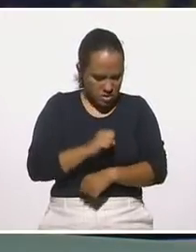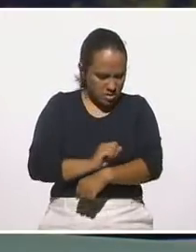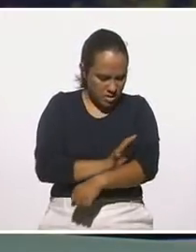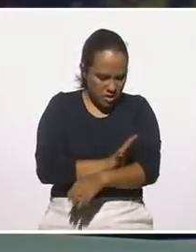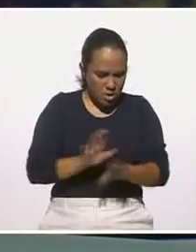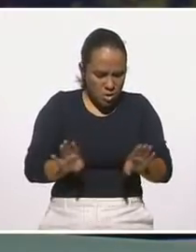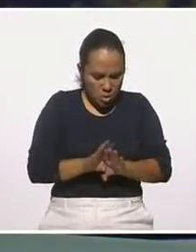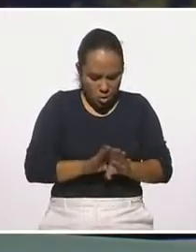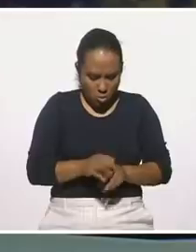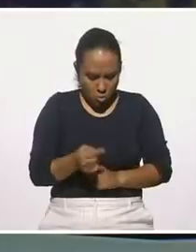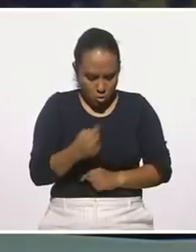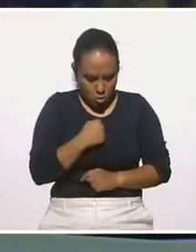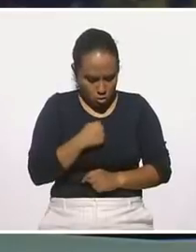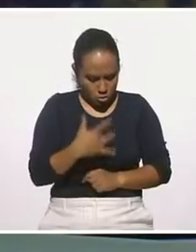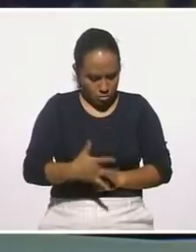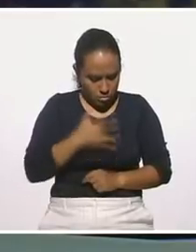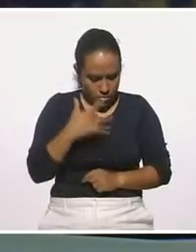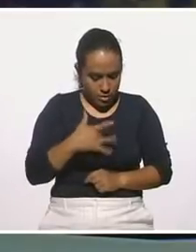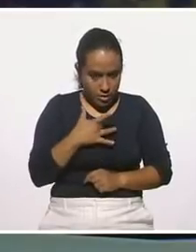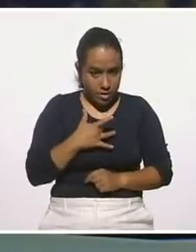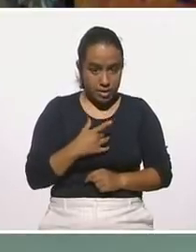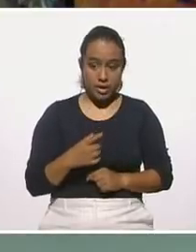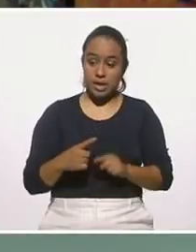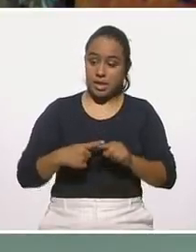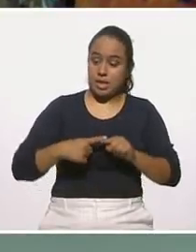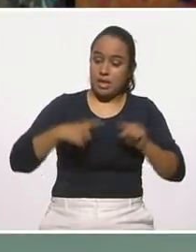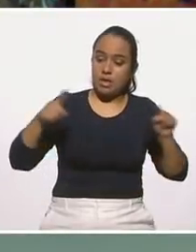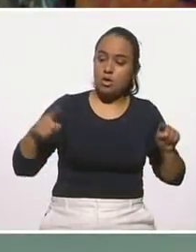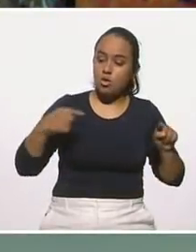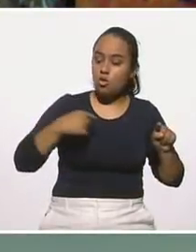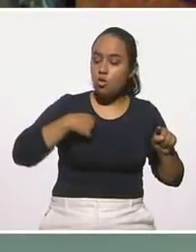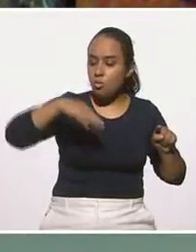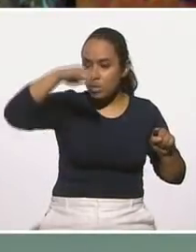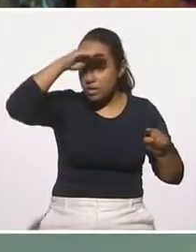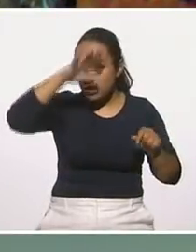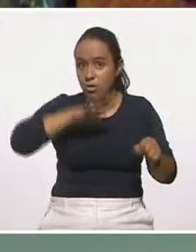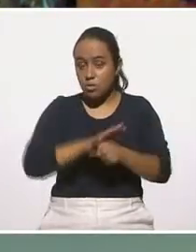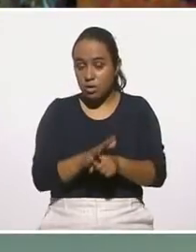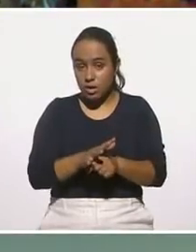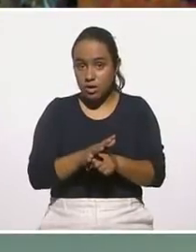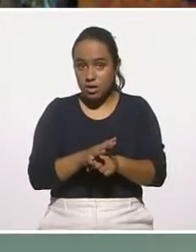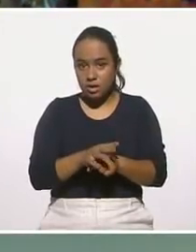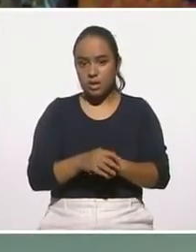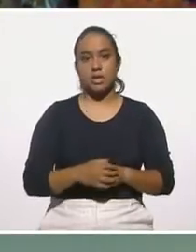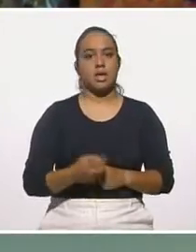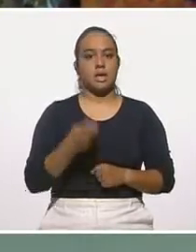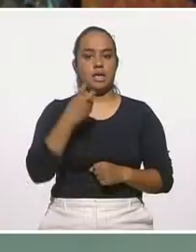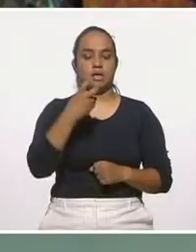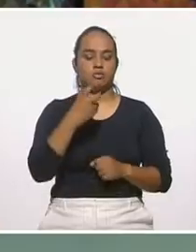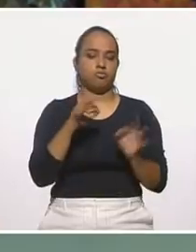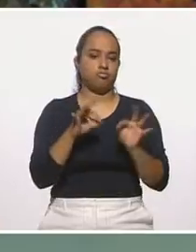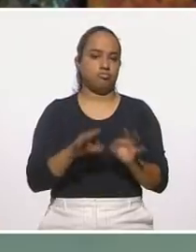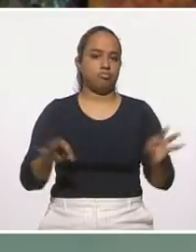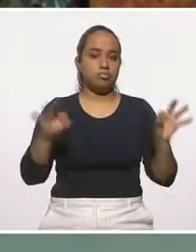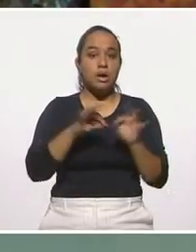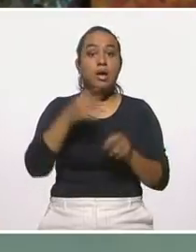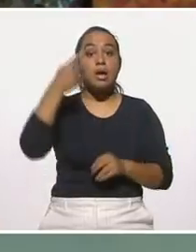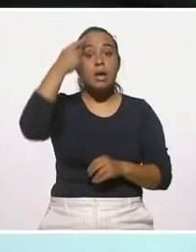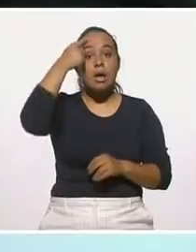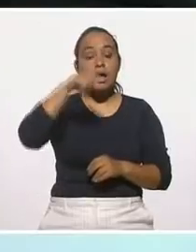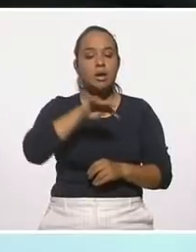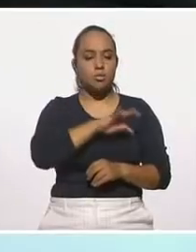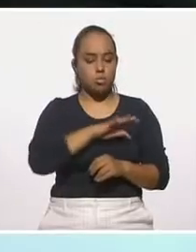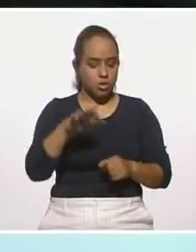definir cómo me siento y diferenciarlo de lo que estoy pensando. Es una, es una herramienta muy importante para poder